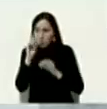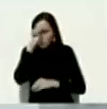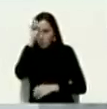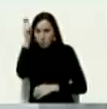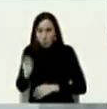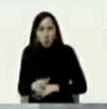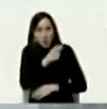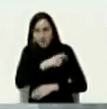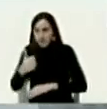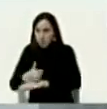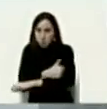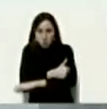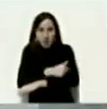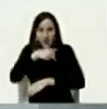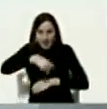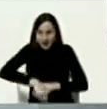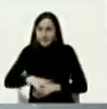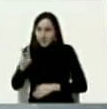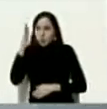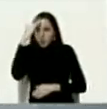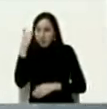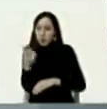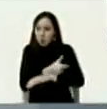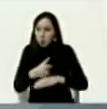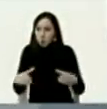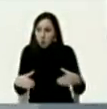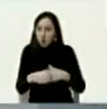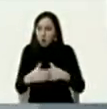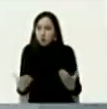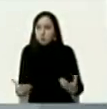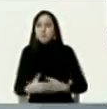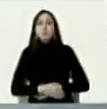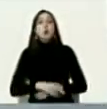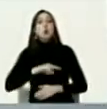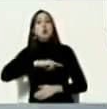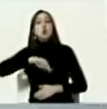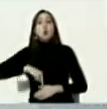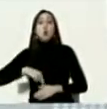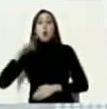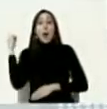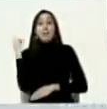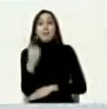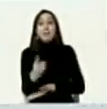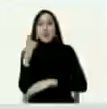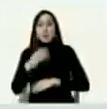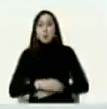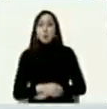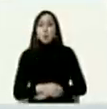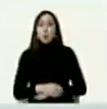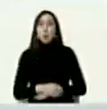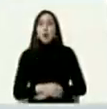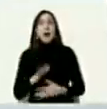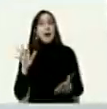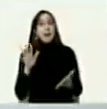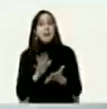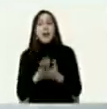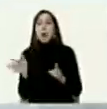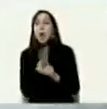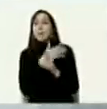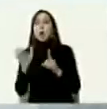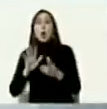autoridades legítimas lo otro que exigimos fue el cese de la violencia